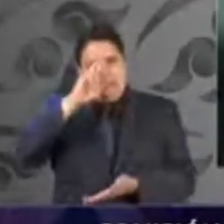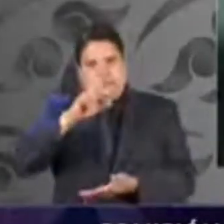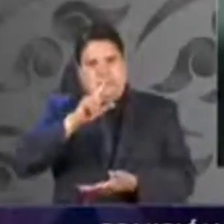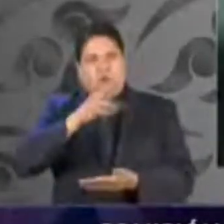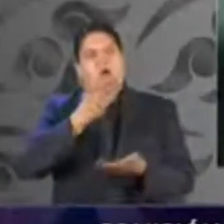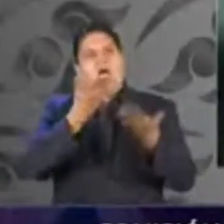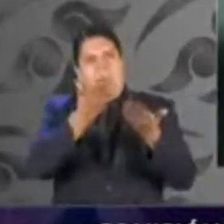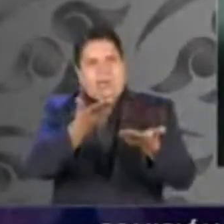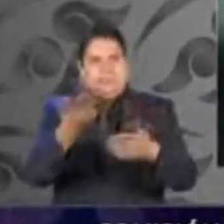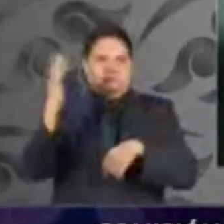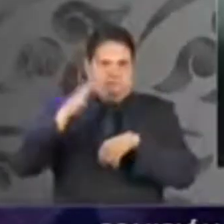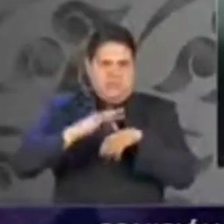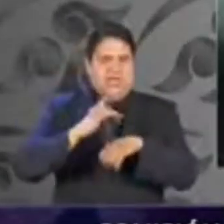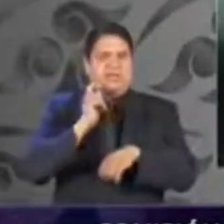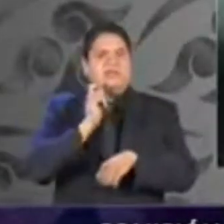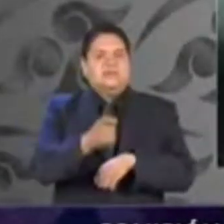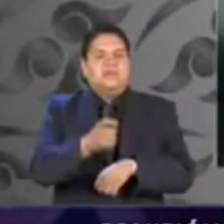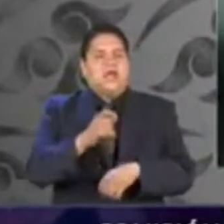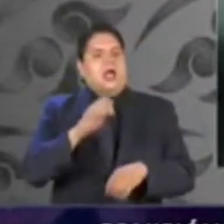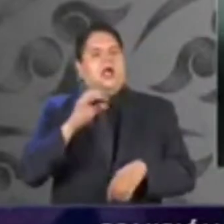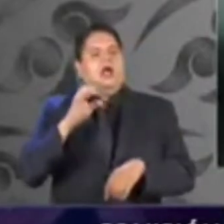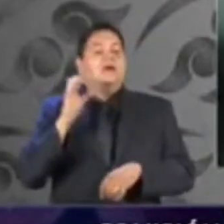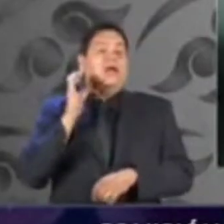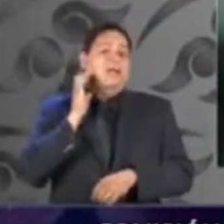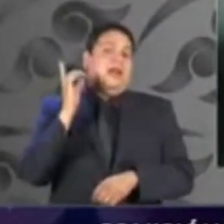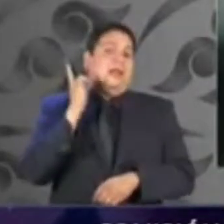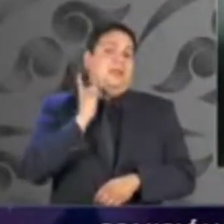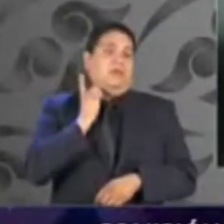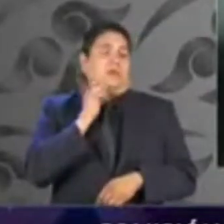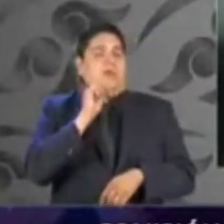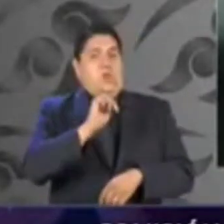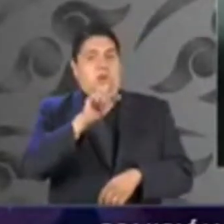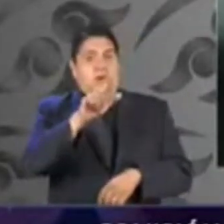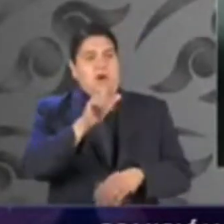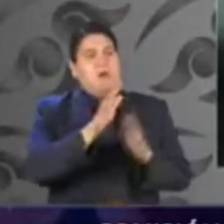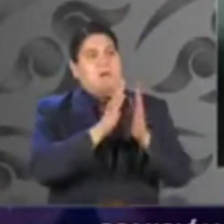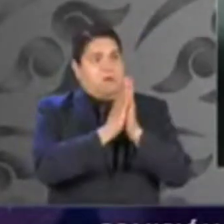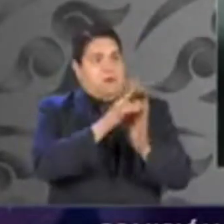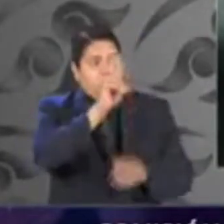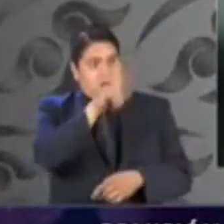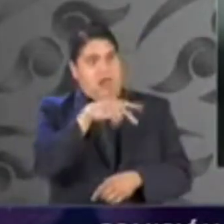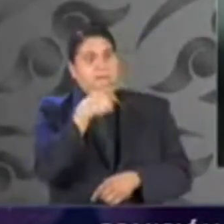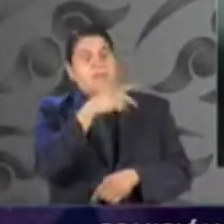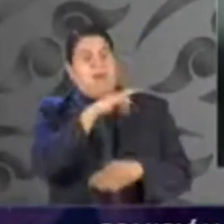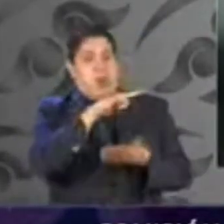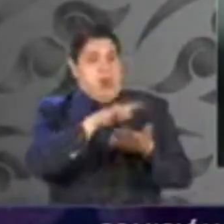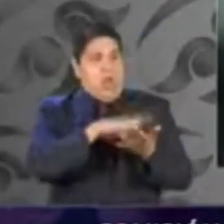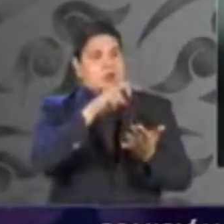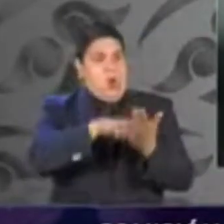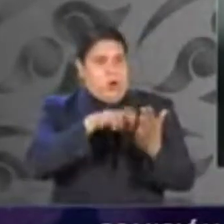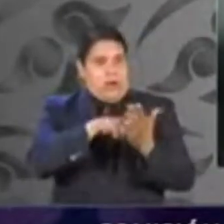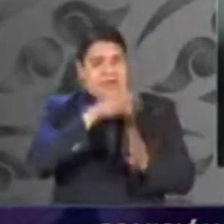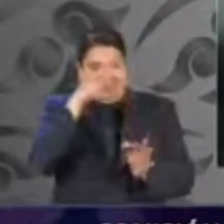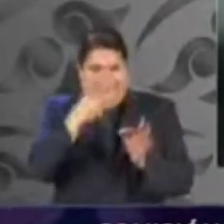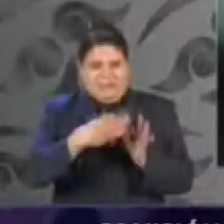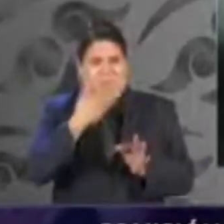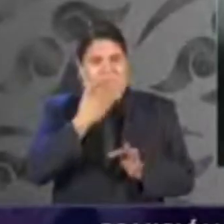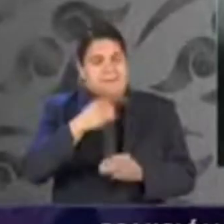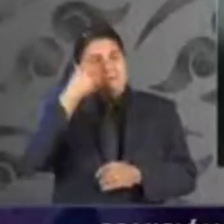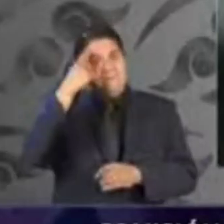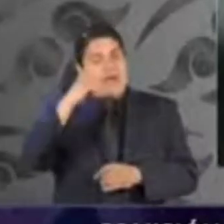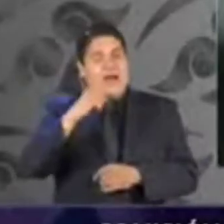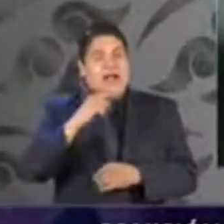exhortando al Congreso de Nuevo León a realizar una efectiva armonización de la ley, garantizando de manera